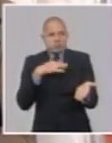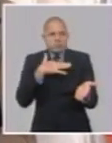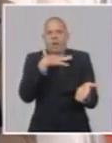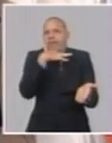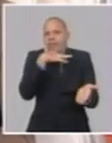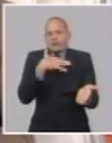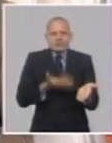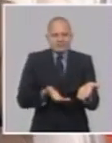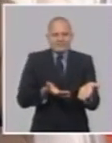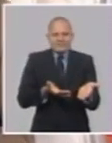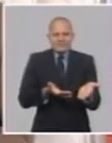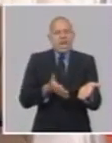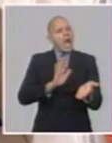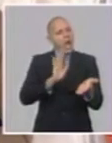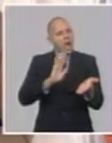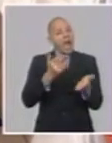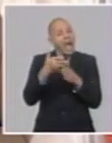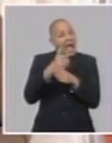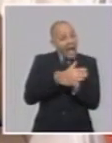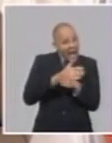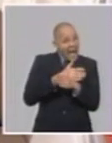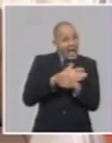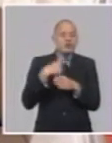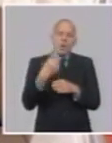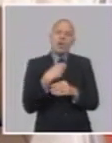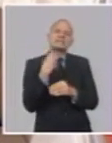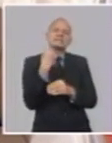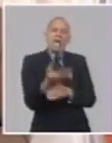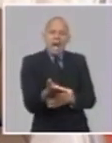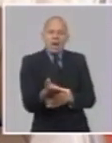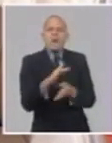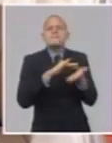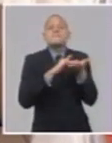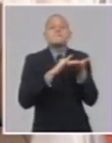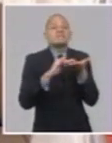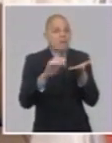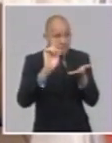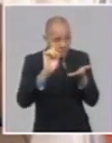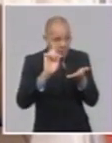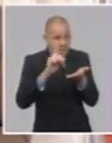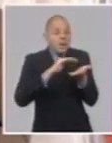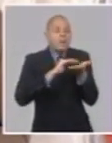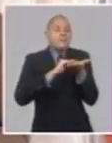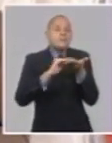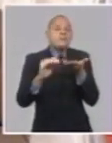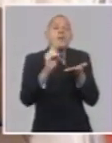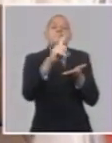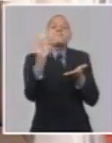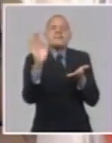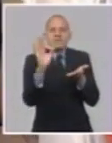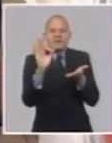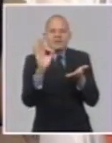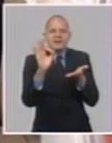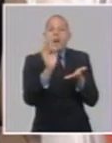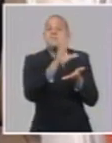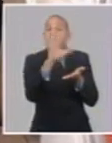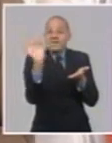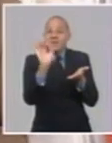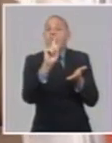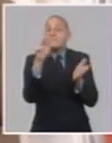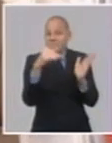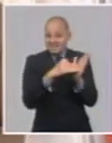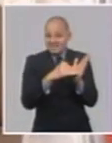trabajadores. En estos momentos, y ayer también se conversó de eso, por la dinámica en que se produce esto, no es posible